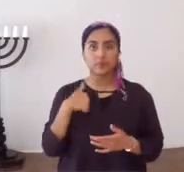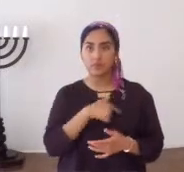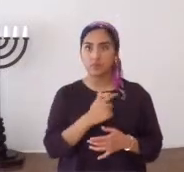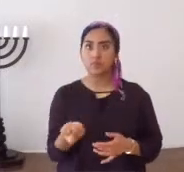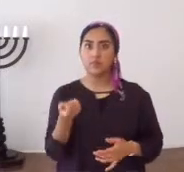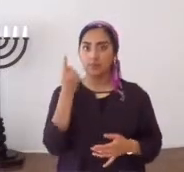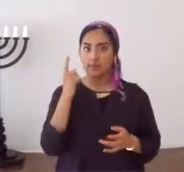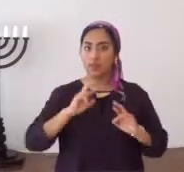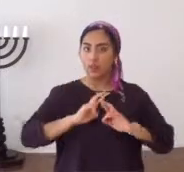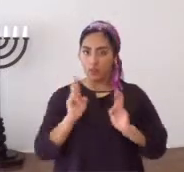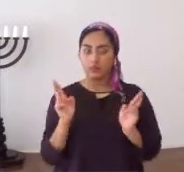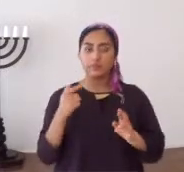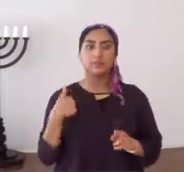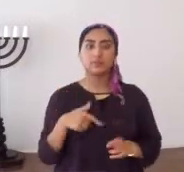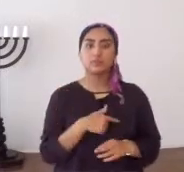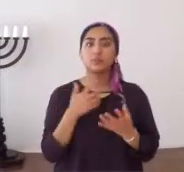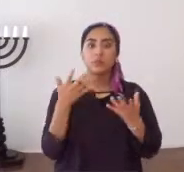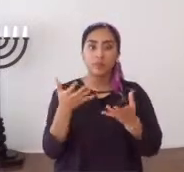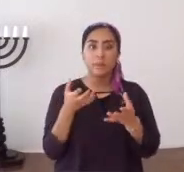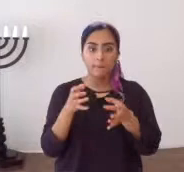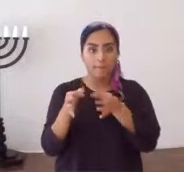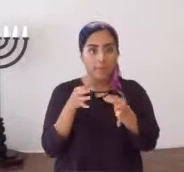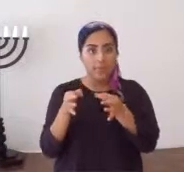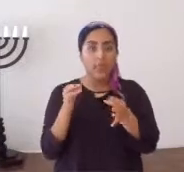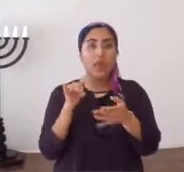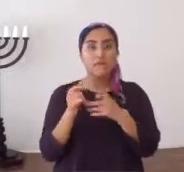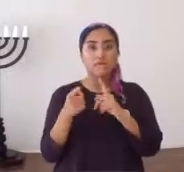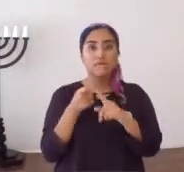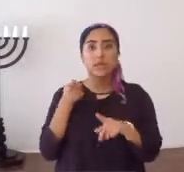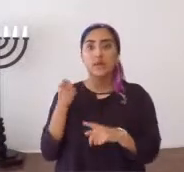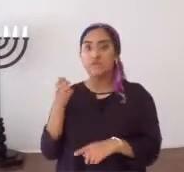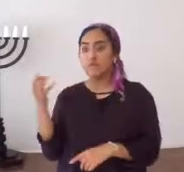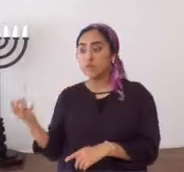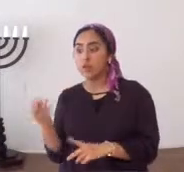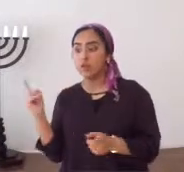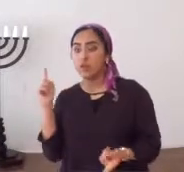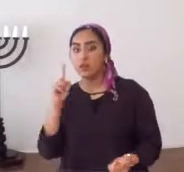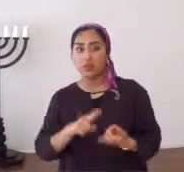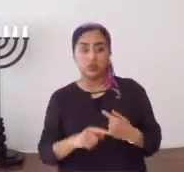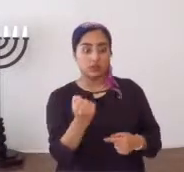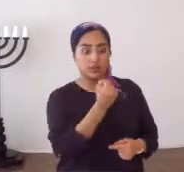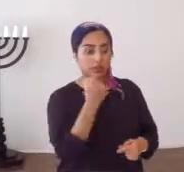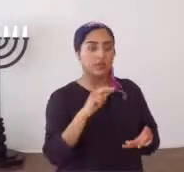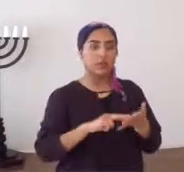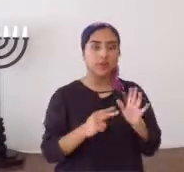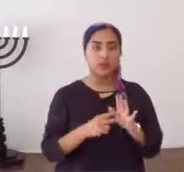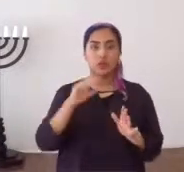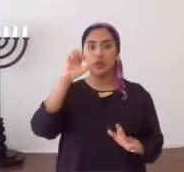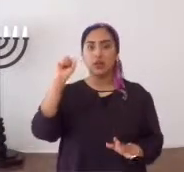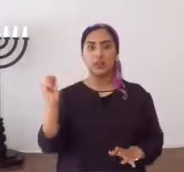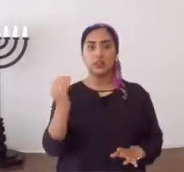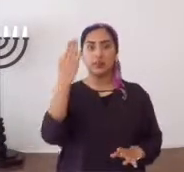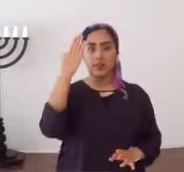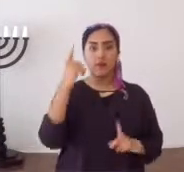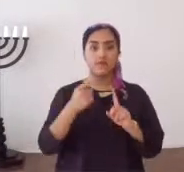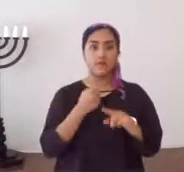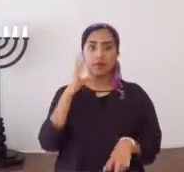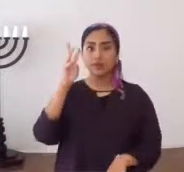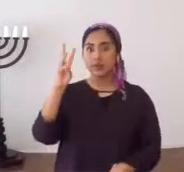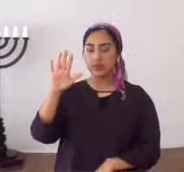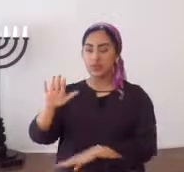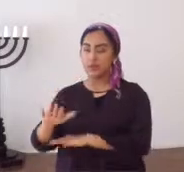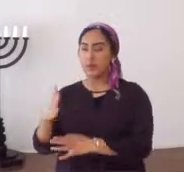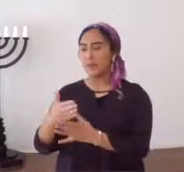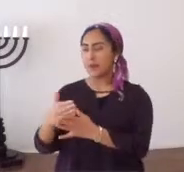entendido esto, perdón, entendido esto, queremos explicar, que, de viernes, para sábado, es Shabbat,